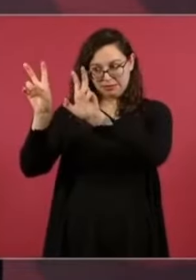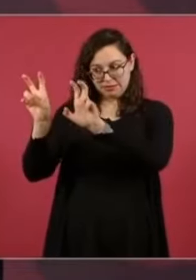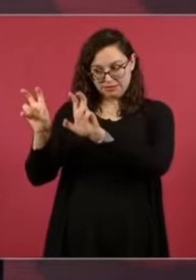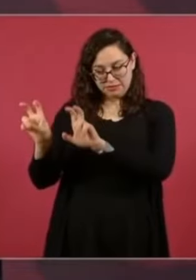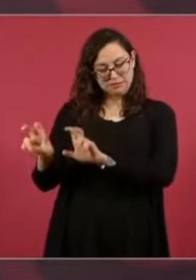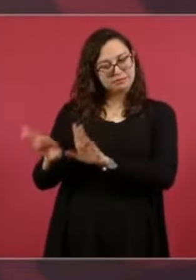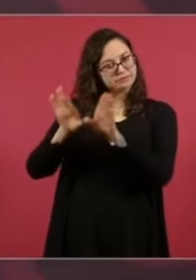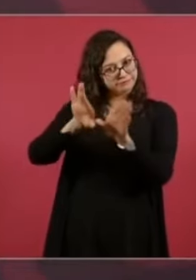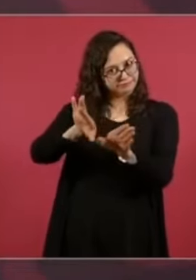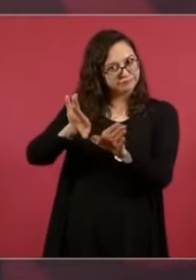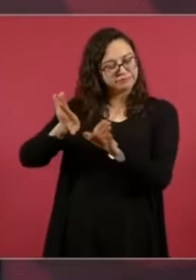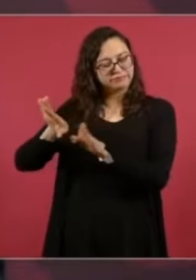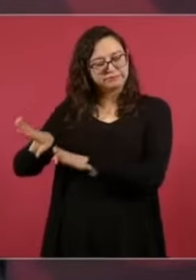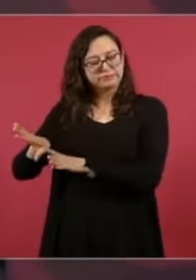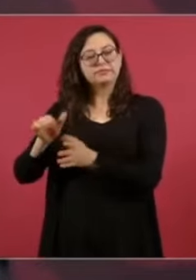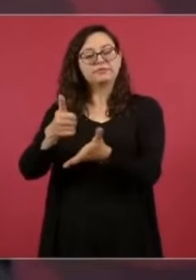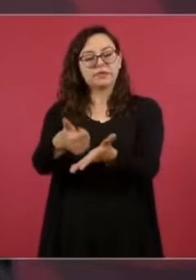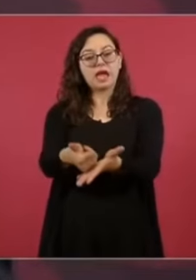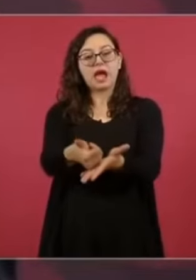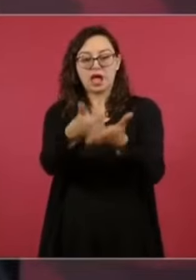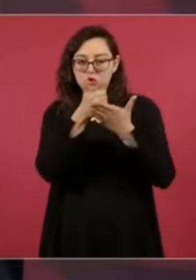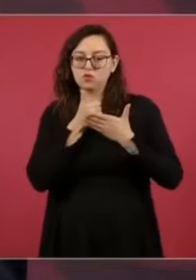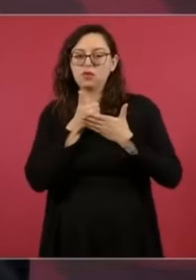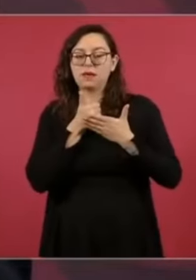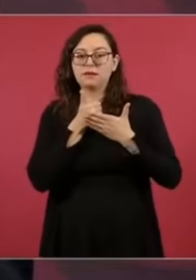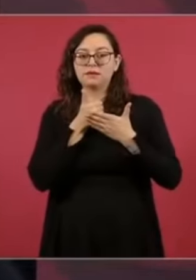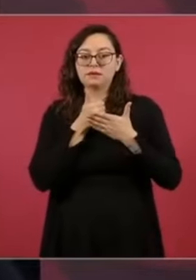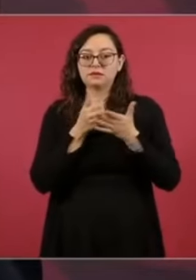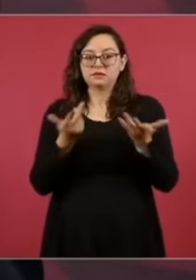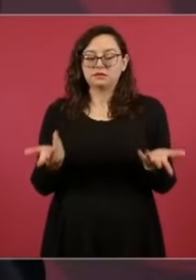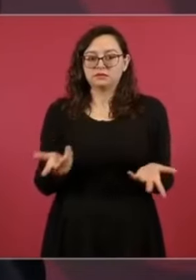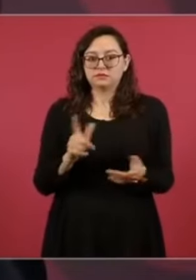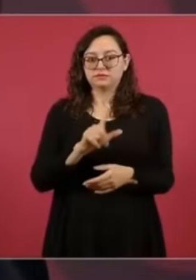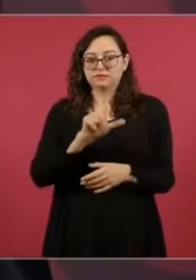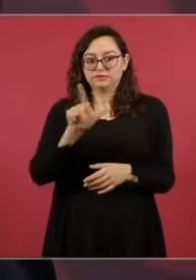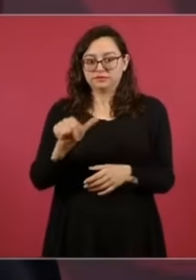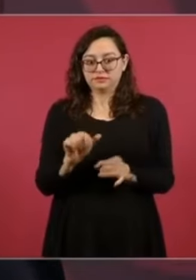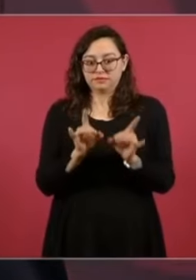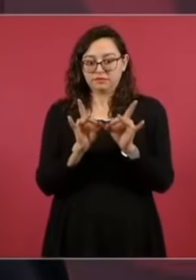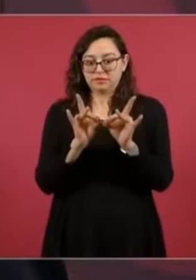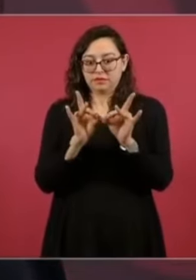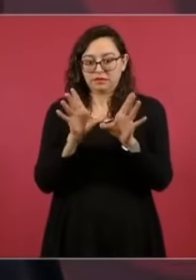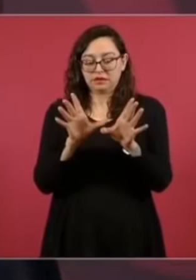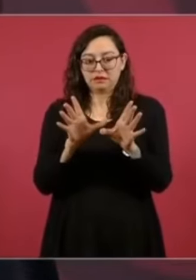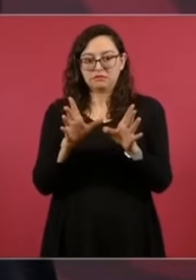dé ningún motivo, pero además que no violemos